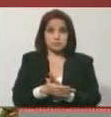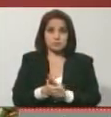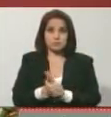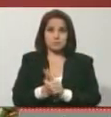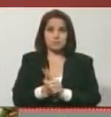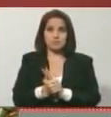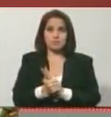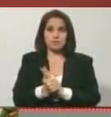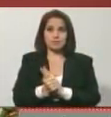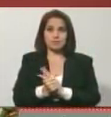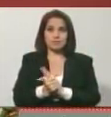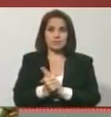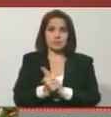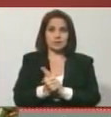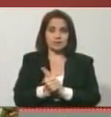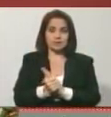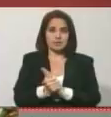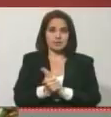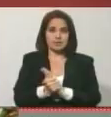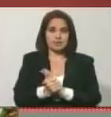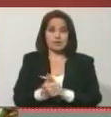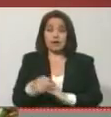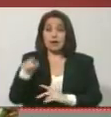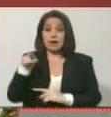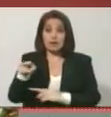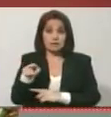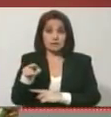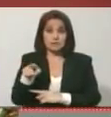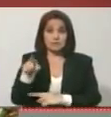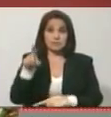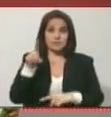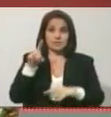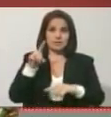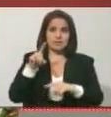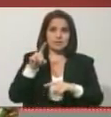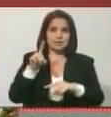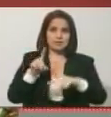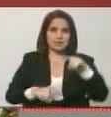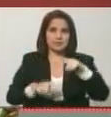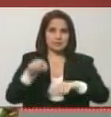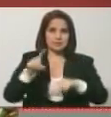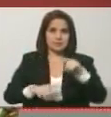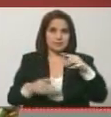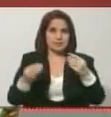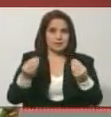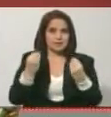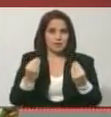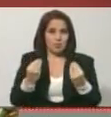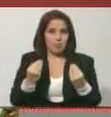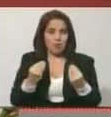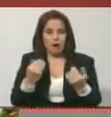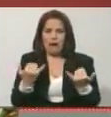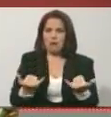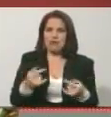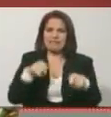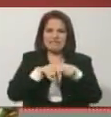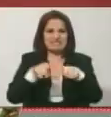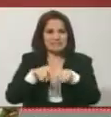secaron, se las comieron los gusanos. Y había que sustituirlas. Entonces las están criticando.